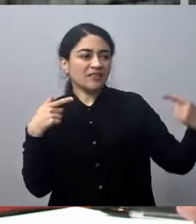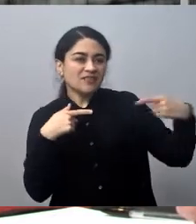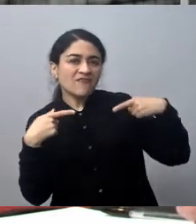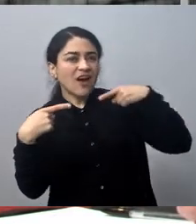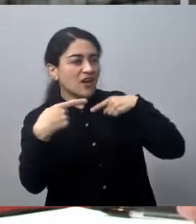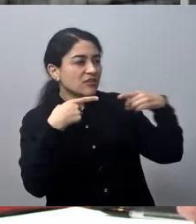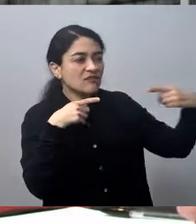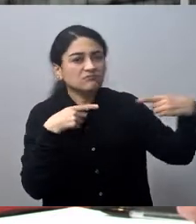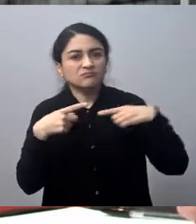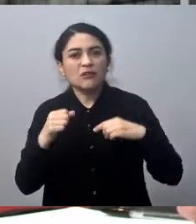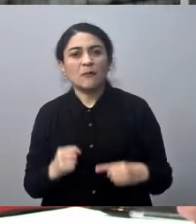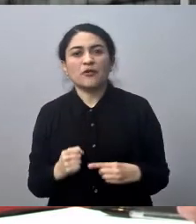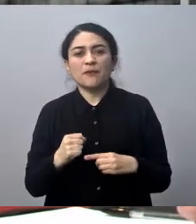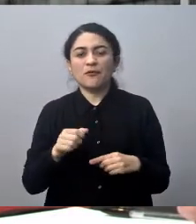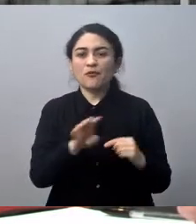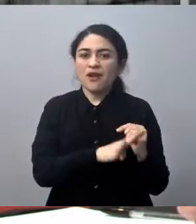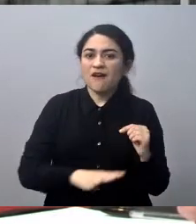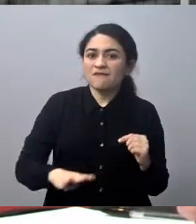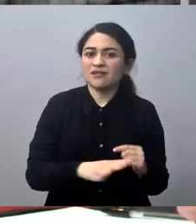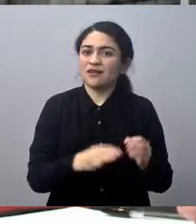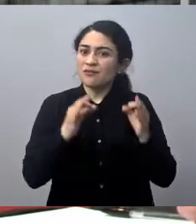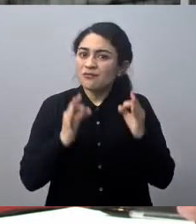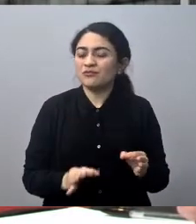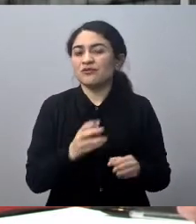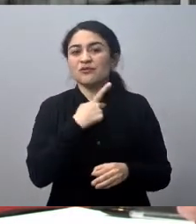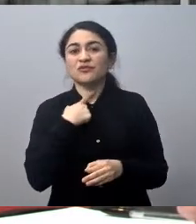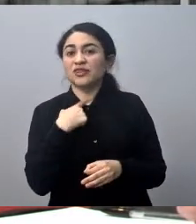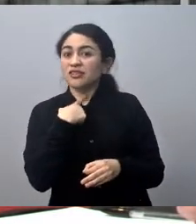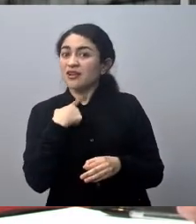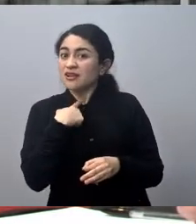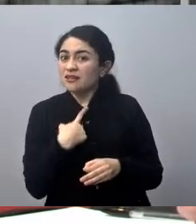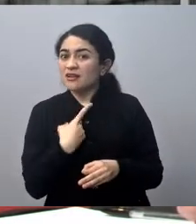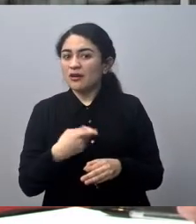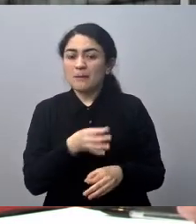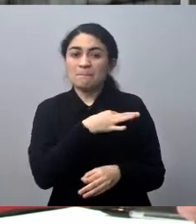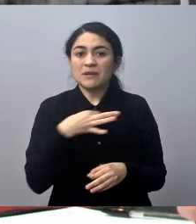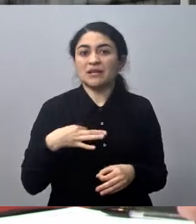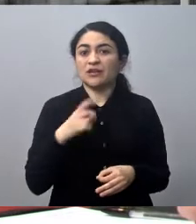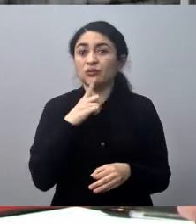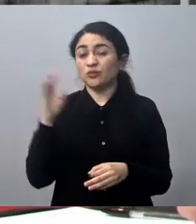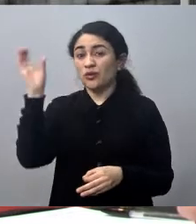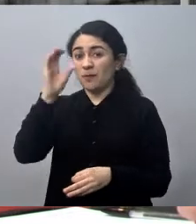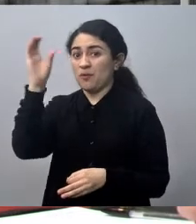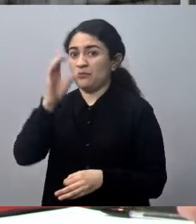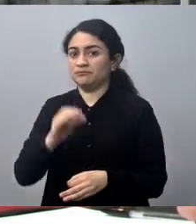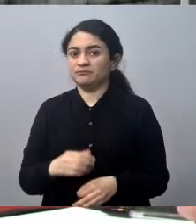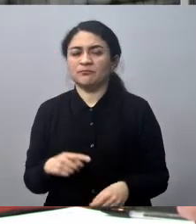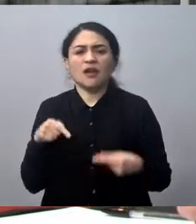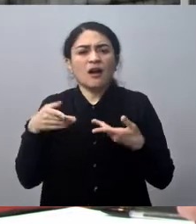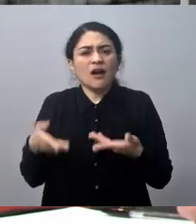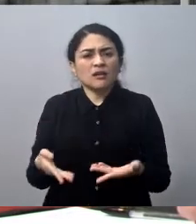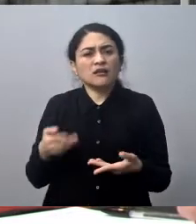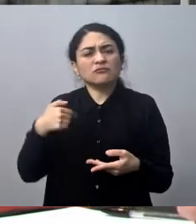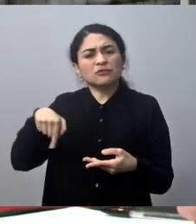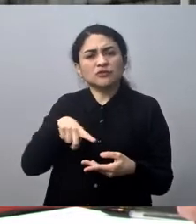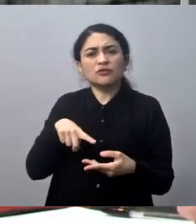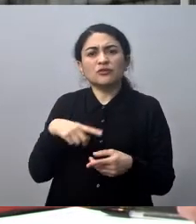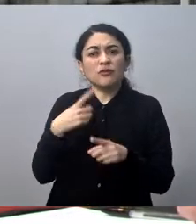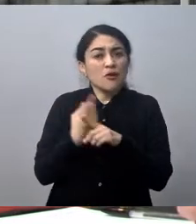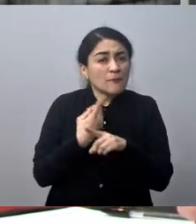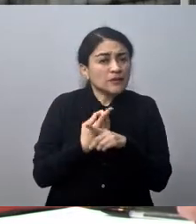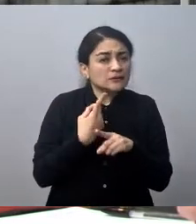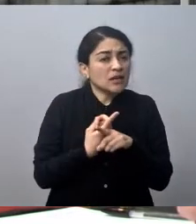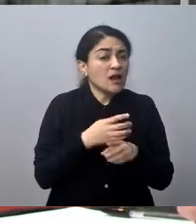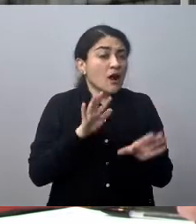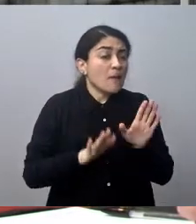podamos tener algo sólido en lo que nos interesa de tener un Ministerio del Turismo. Aquí se hablaba, digamos, de que a lo